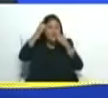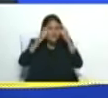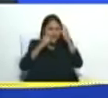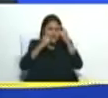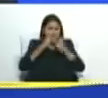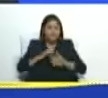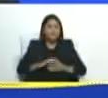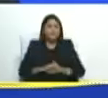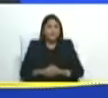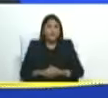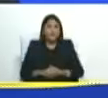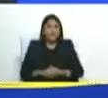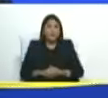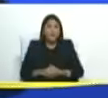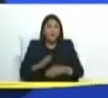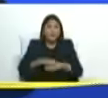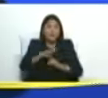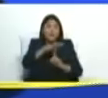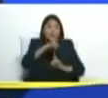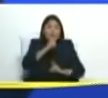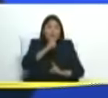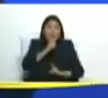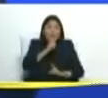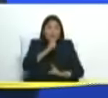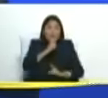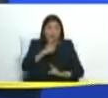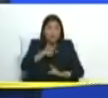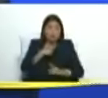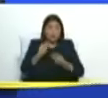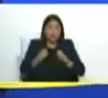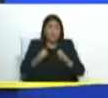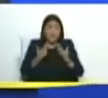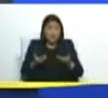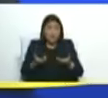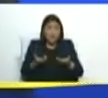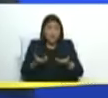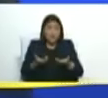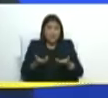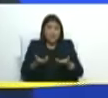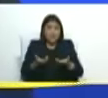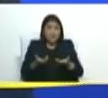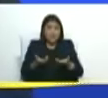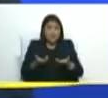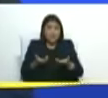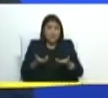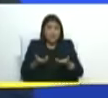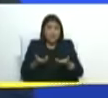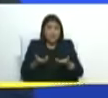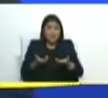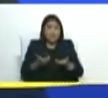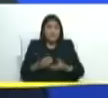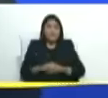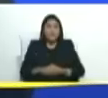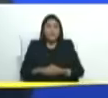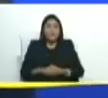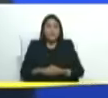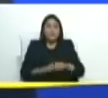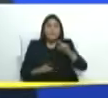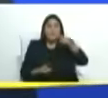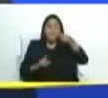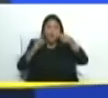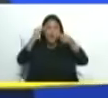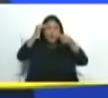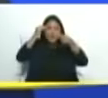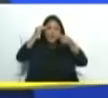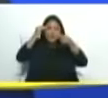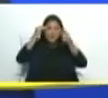porque en los momentos de mayor dificultad que me ha tocado vivir y que vivimos siempre está el recuerdo